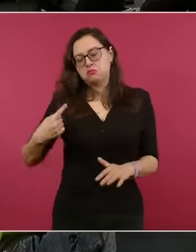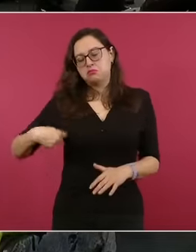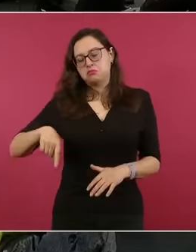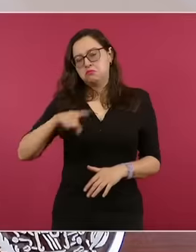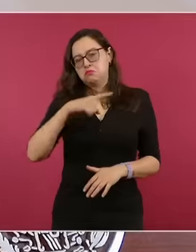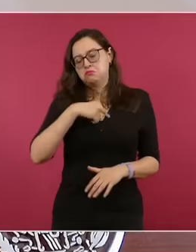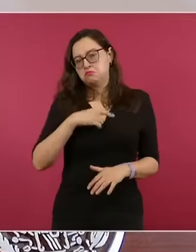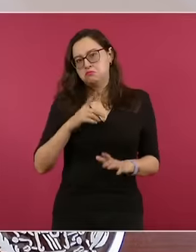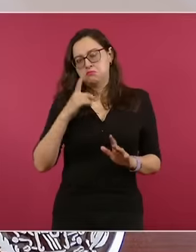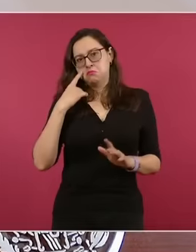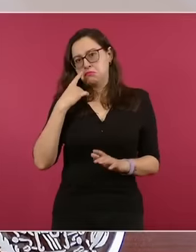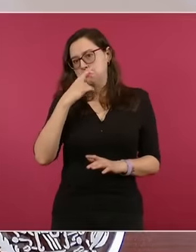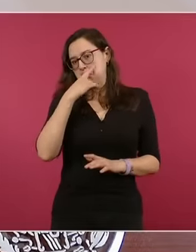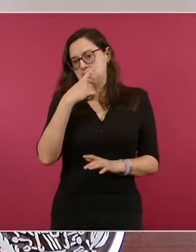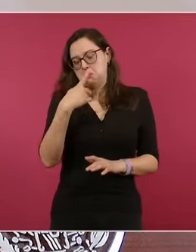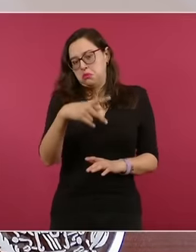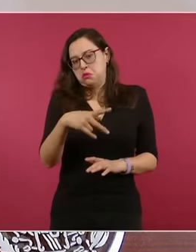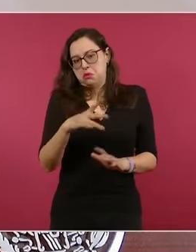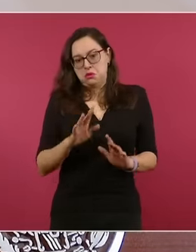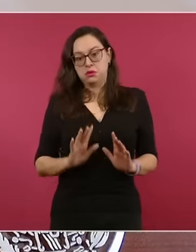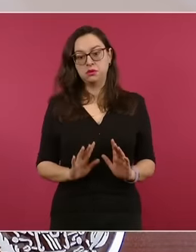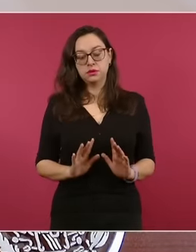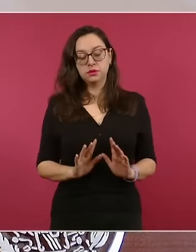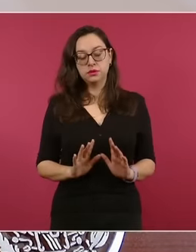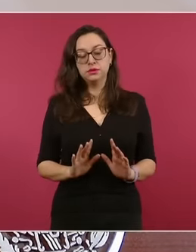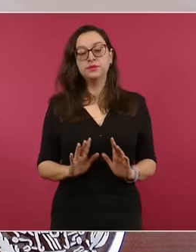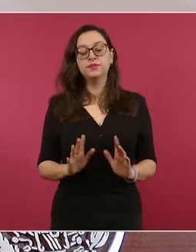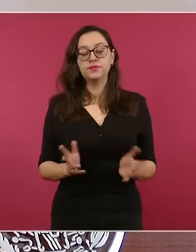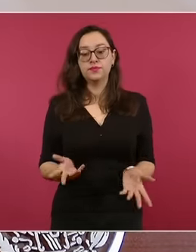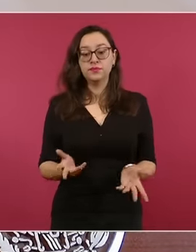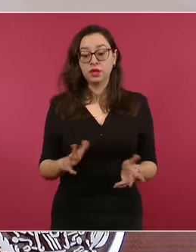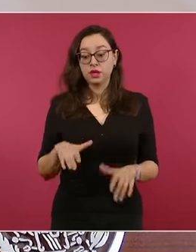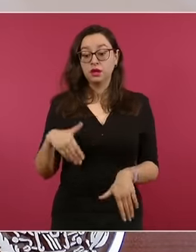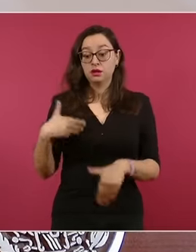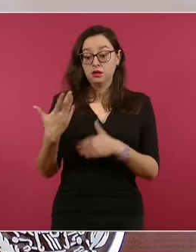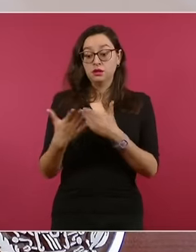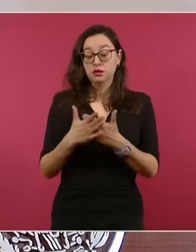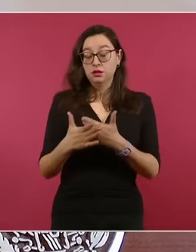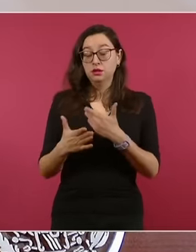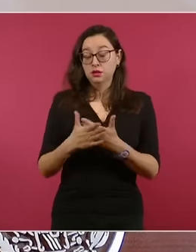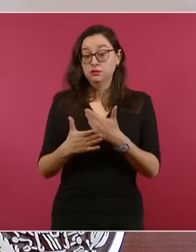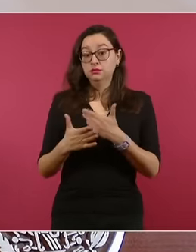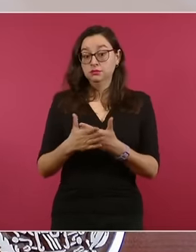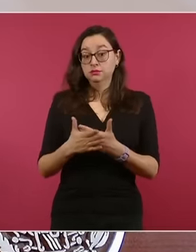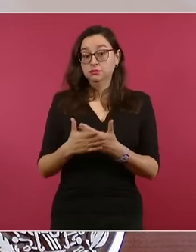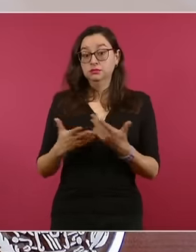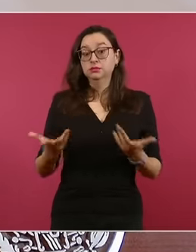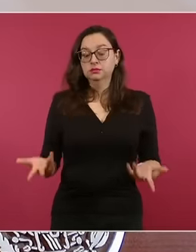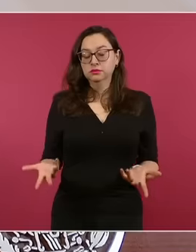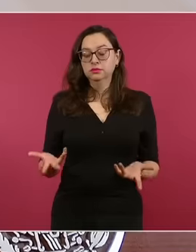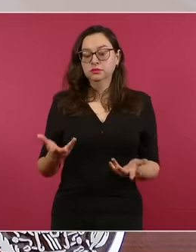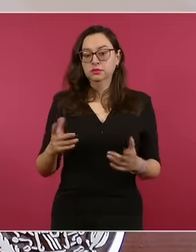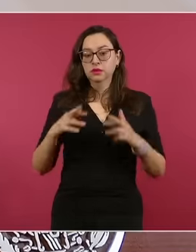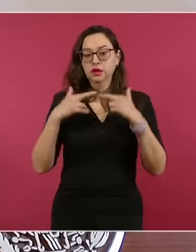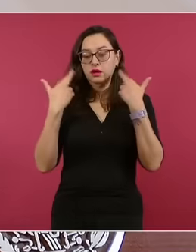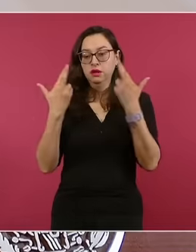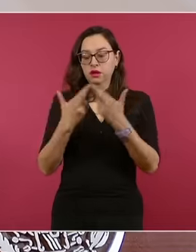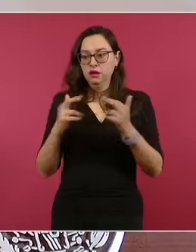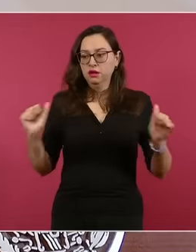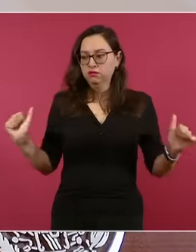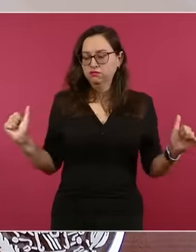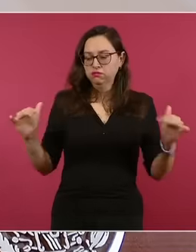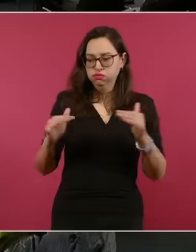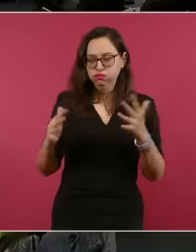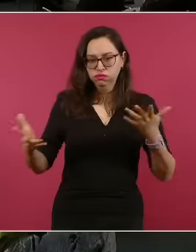la presidenta Shomara Castro está convocando una reunión de jefes de Estado para deliberar sobre este tema, no necesariamente